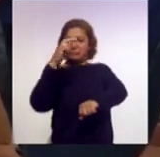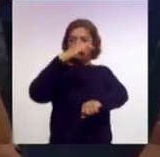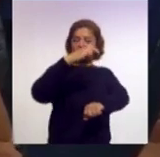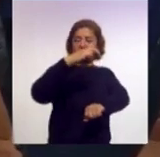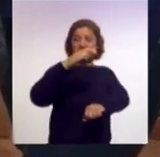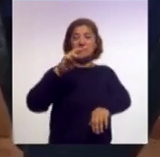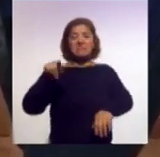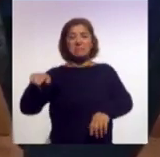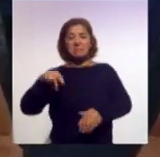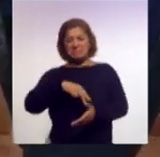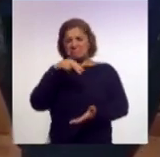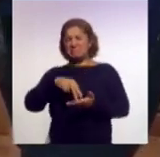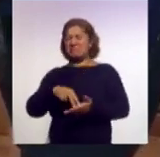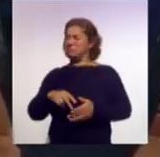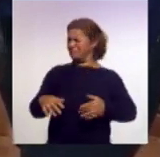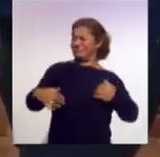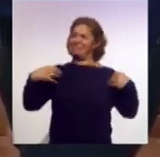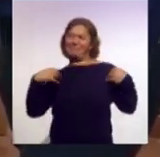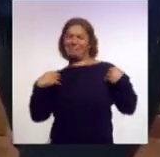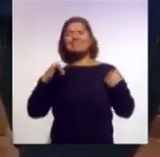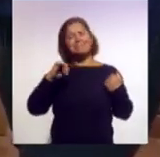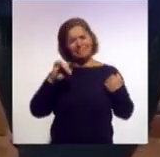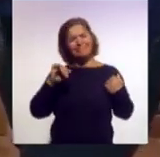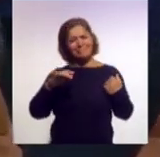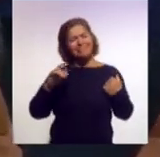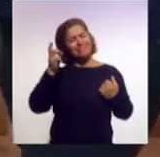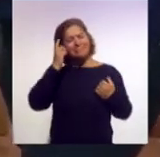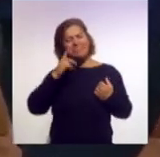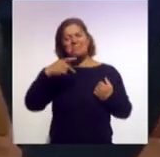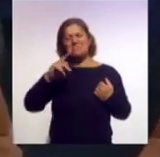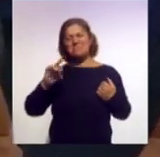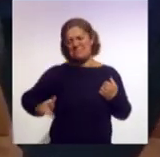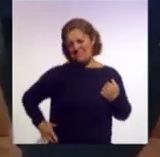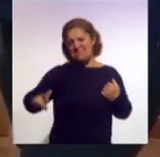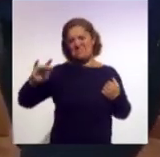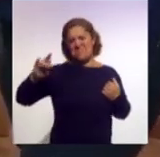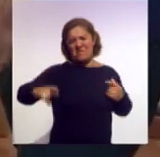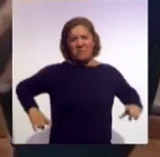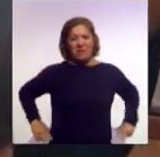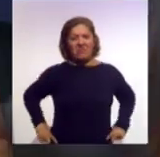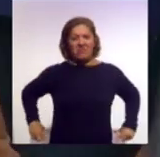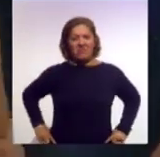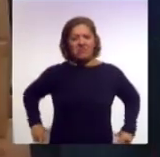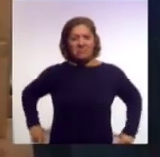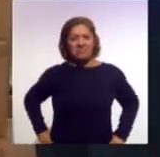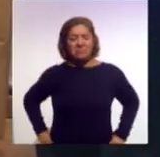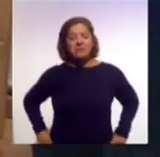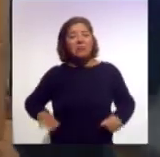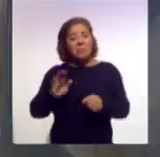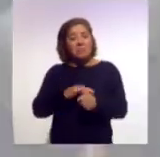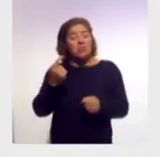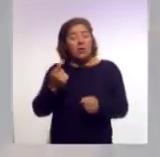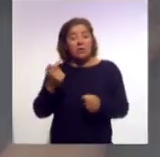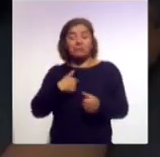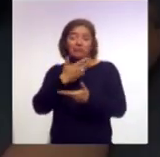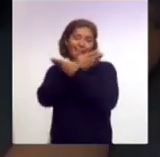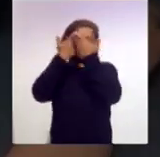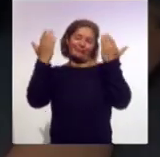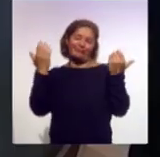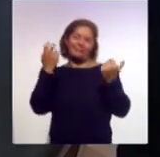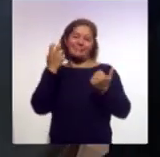pues sí dormí pero me duele la cadera no sé por qué ese no sé por qué es por una mala biomecánica